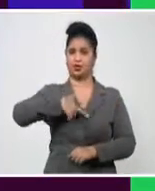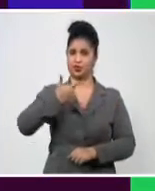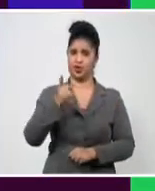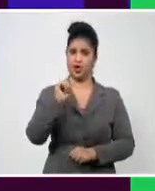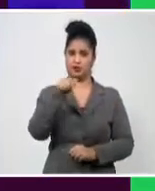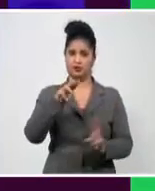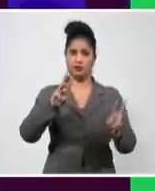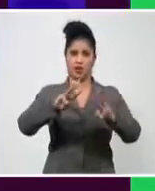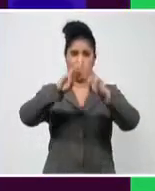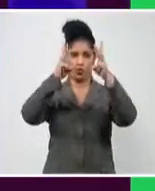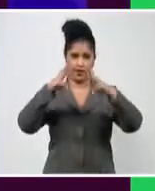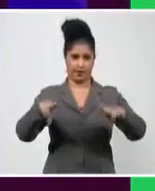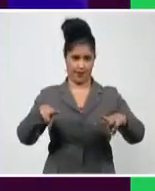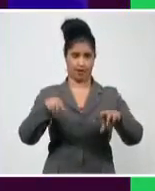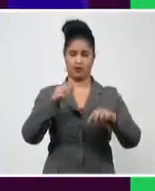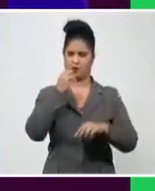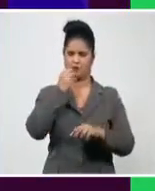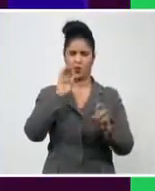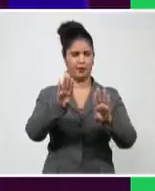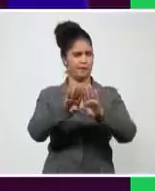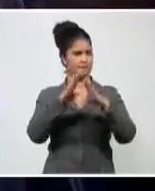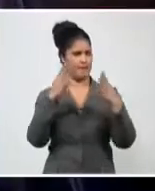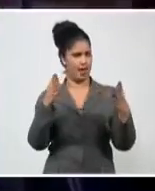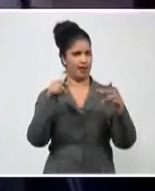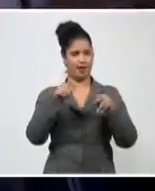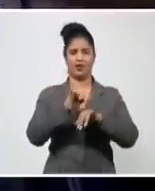plataformas de transmisión del Hot House de Chicago.